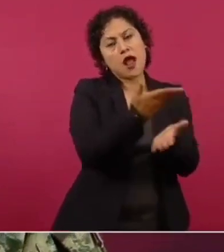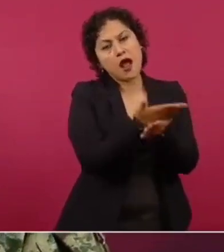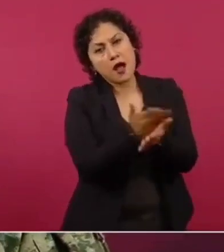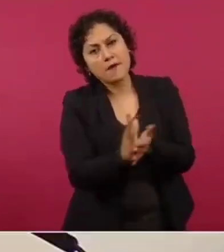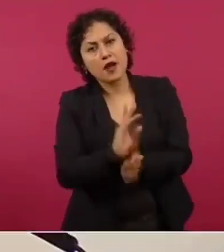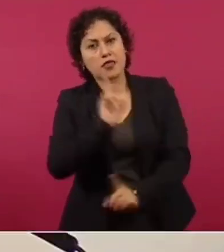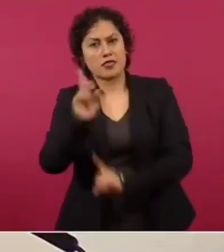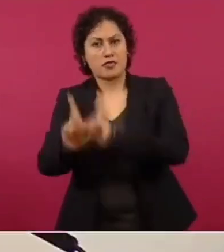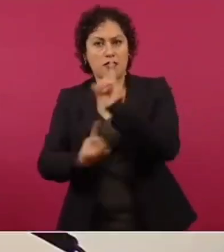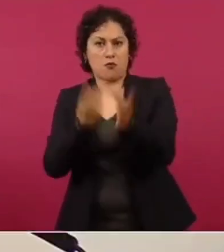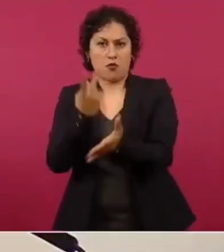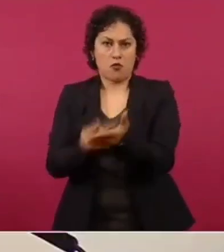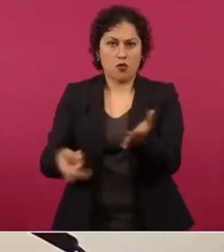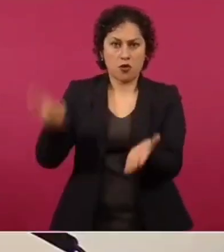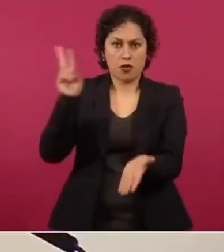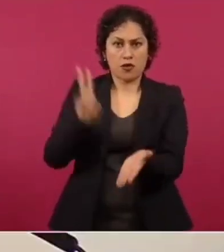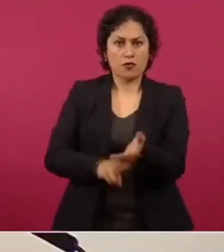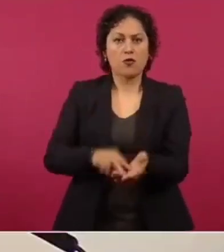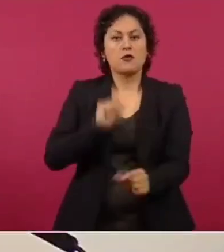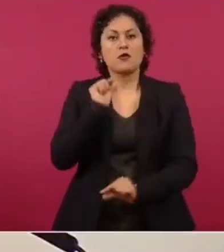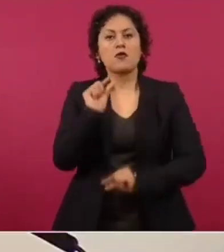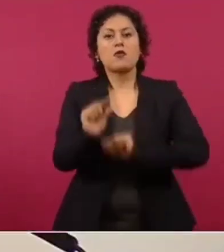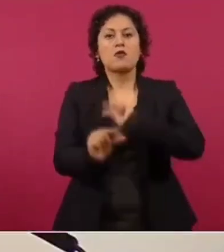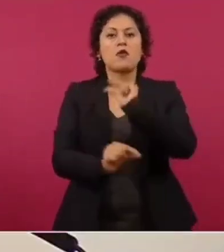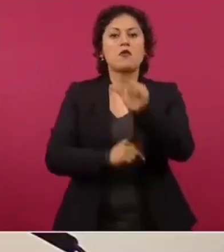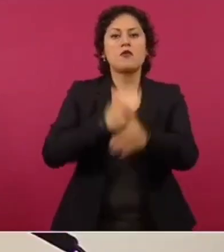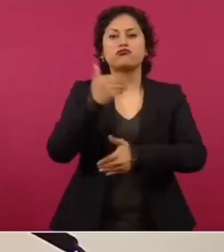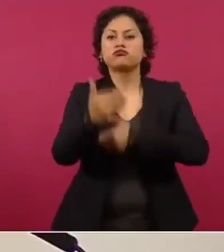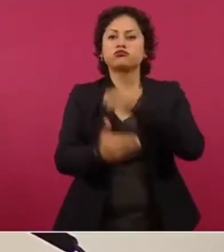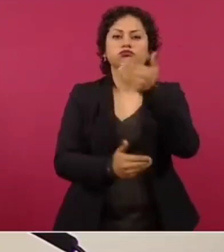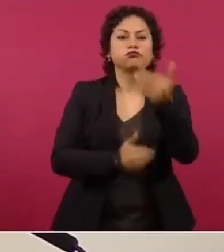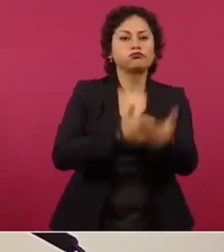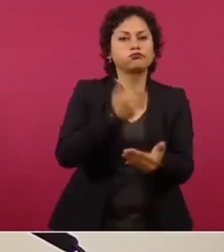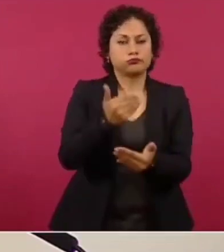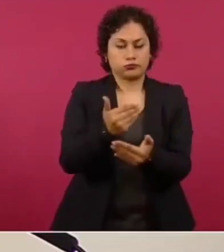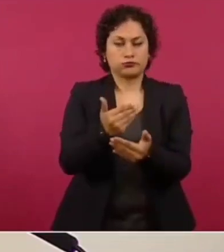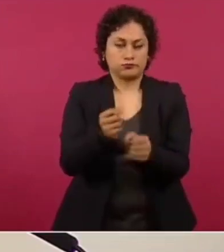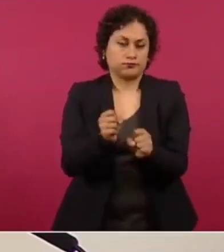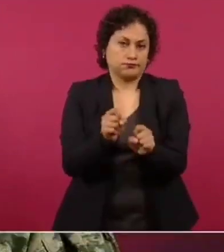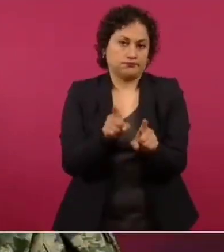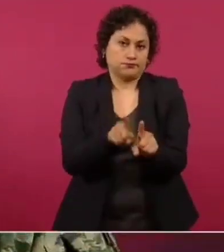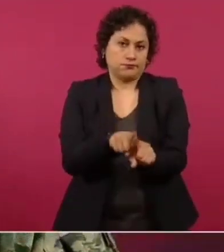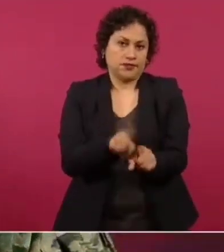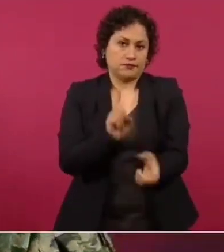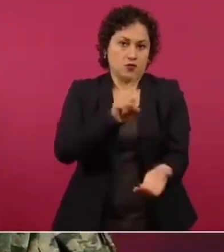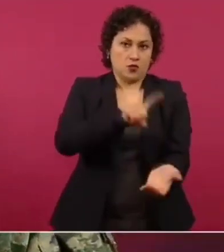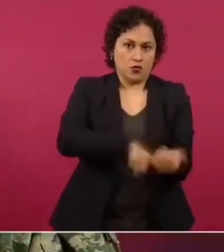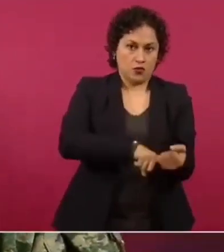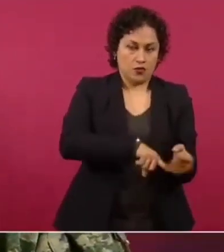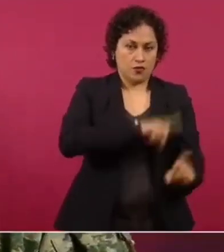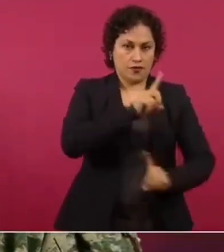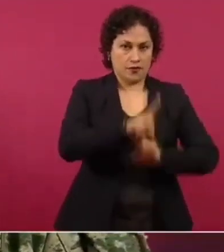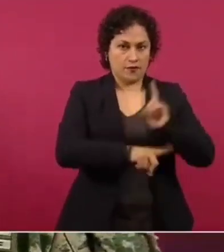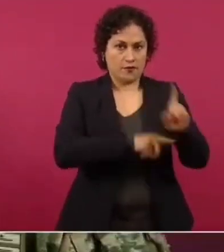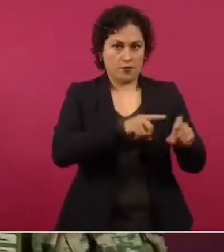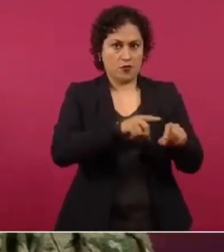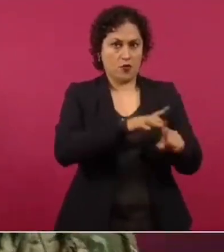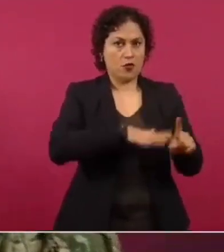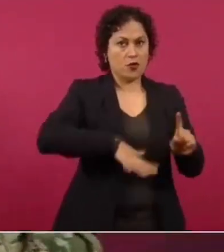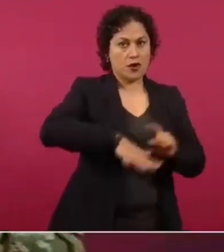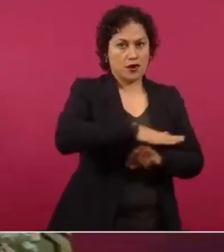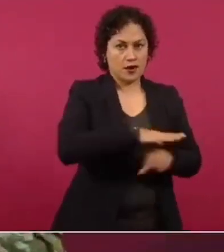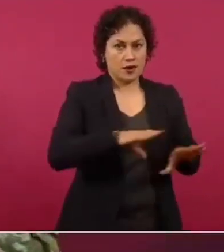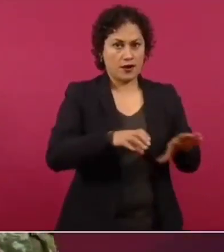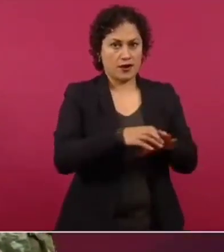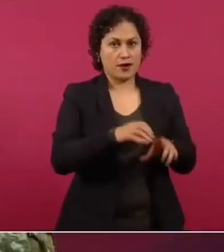deporte y que se van desarrollando a través del tiempo, pasan a formar parte de esa área de deportistas de alto rendimiento